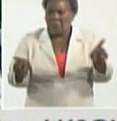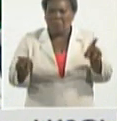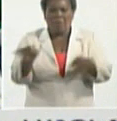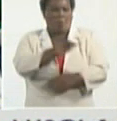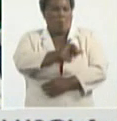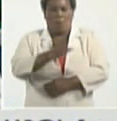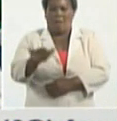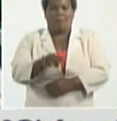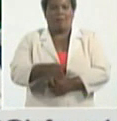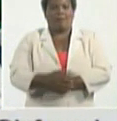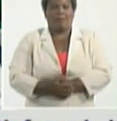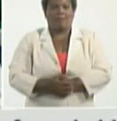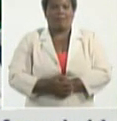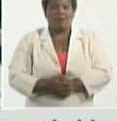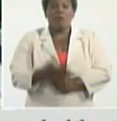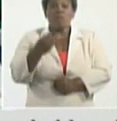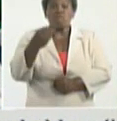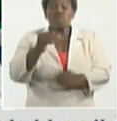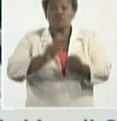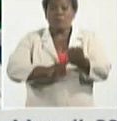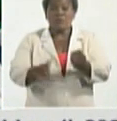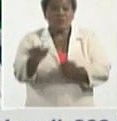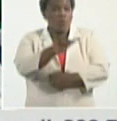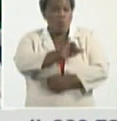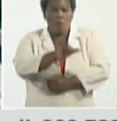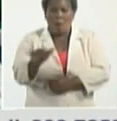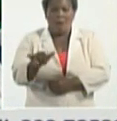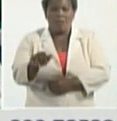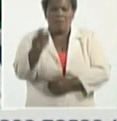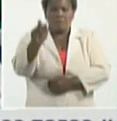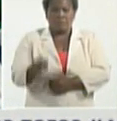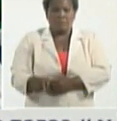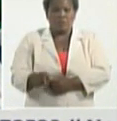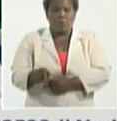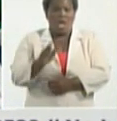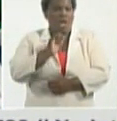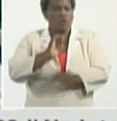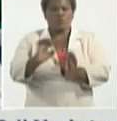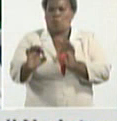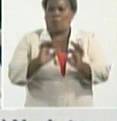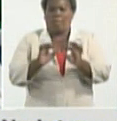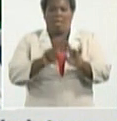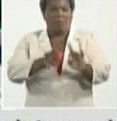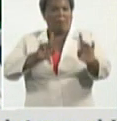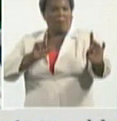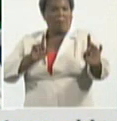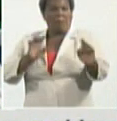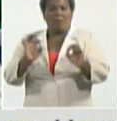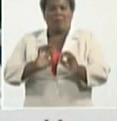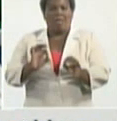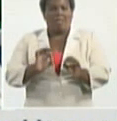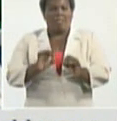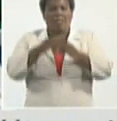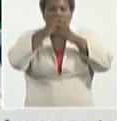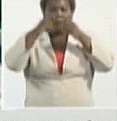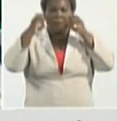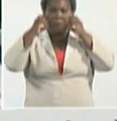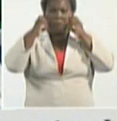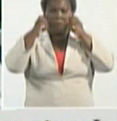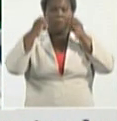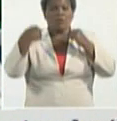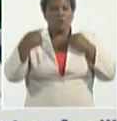en muchos territorios de nuestro país y que le reitero como me dijo ese compañero que